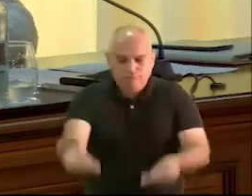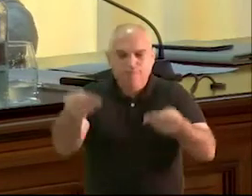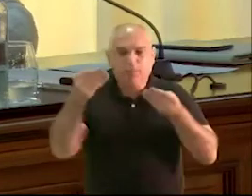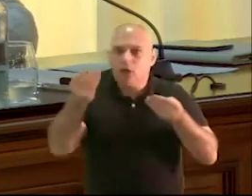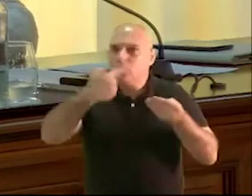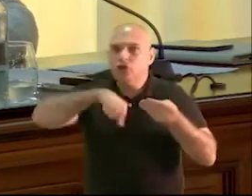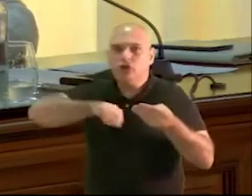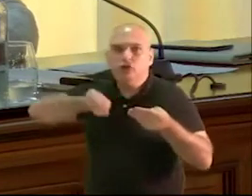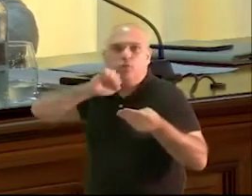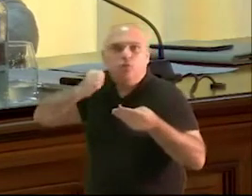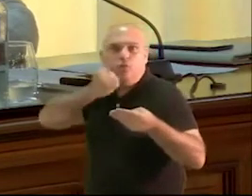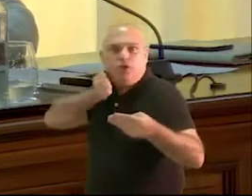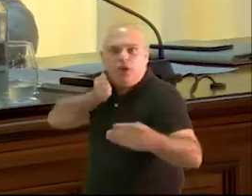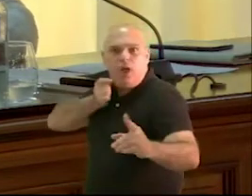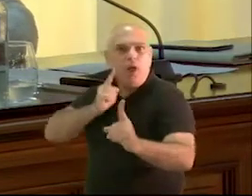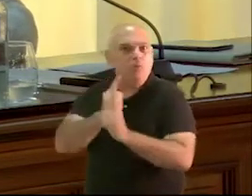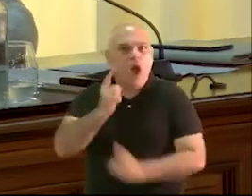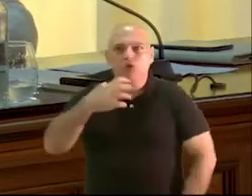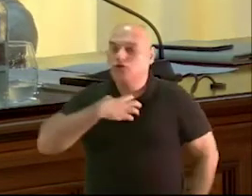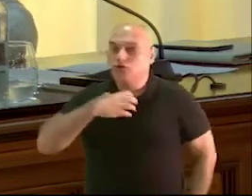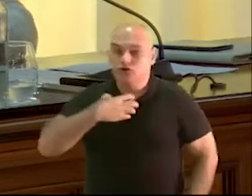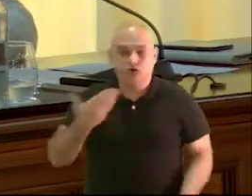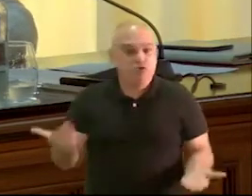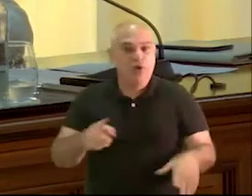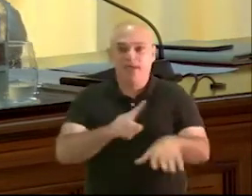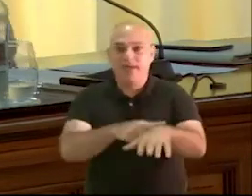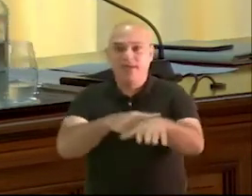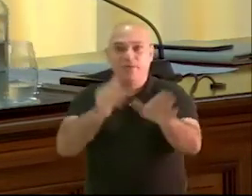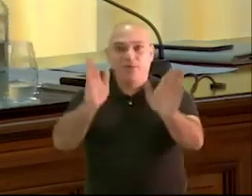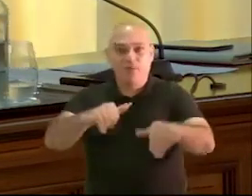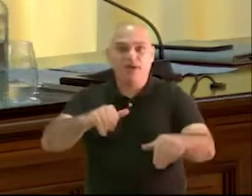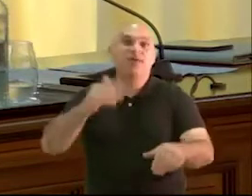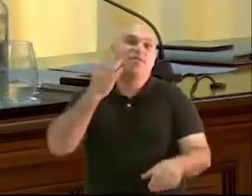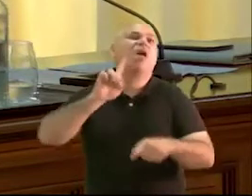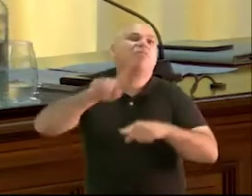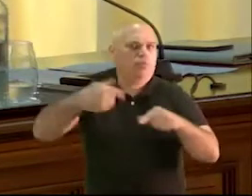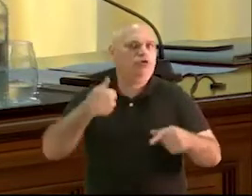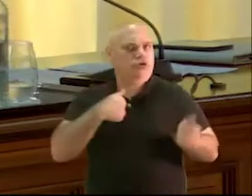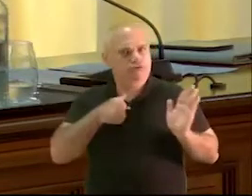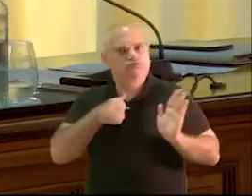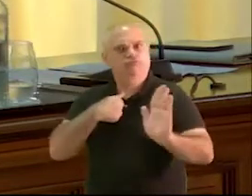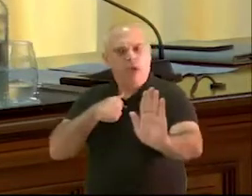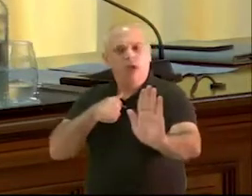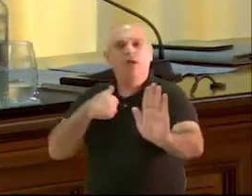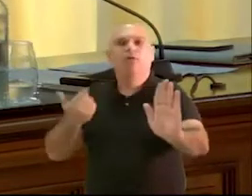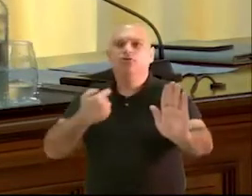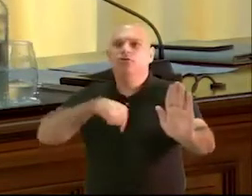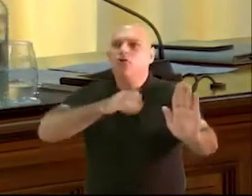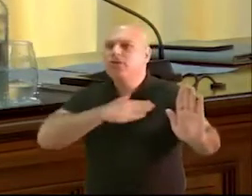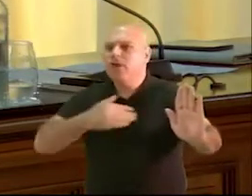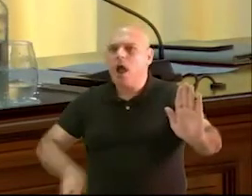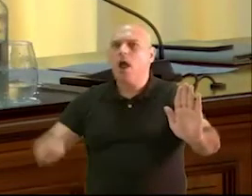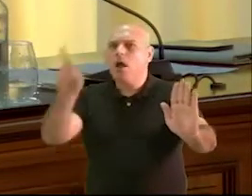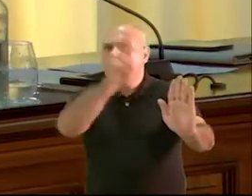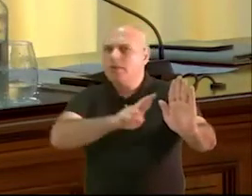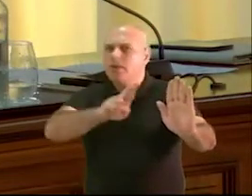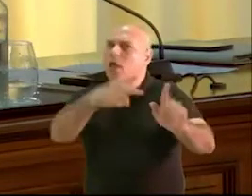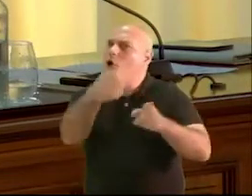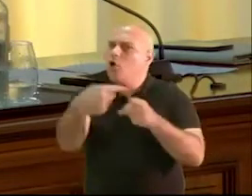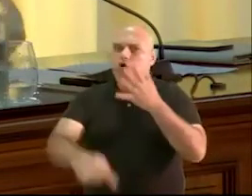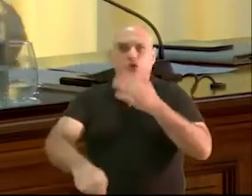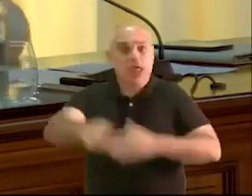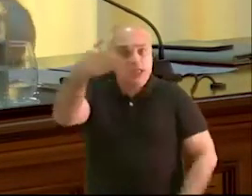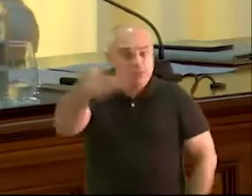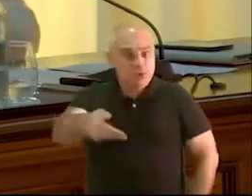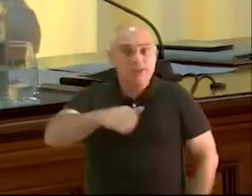presentar alegaciones algunas que hicimos al día siguiente. Entendemos que estos dos hechos que yo les acabo de relatar son importantes. qué? Porque